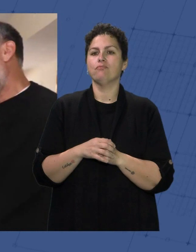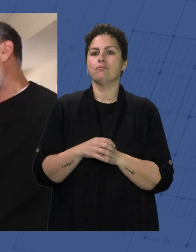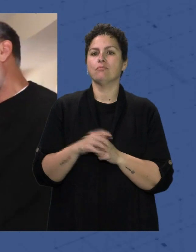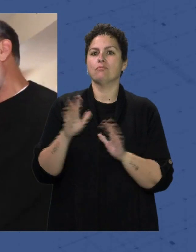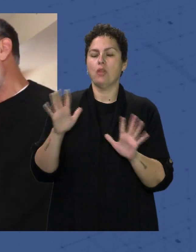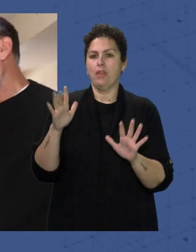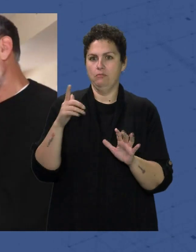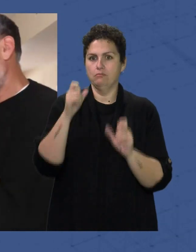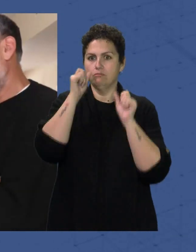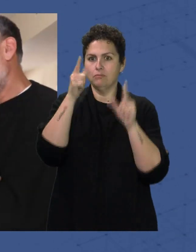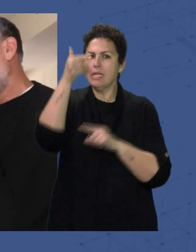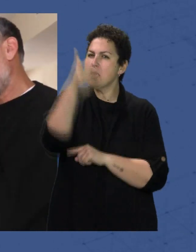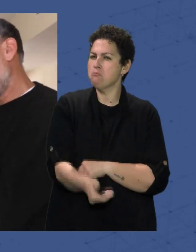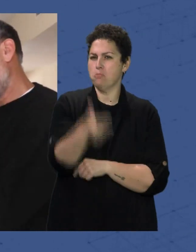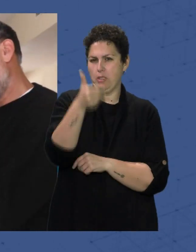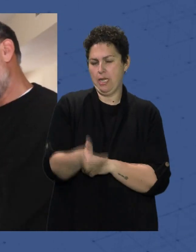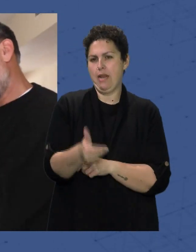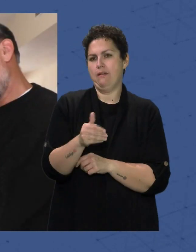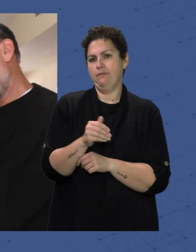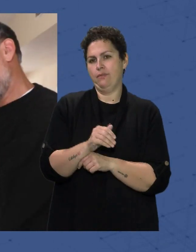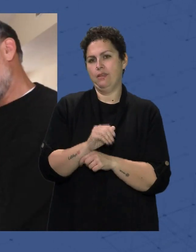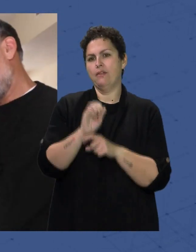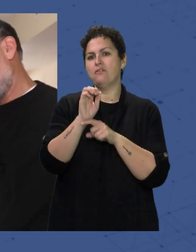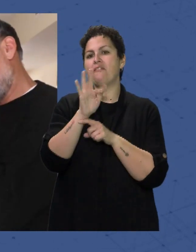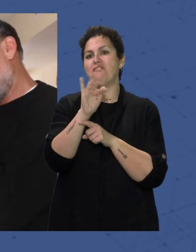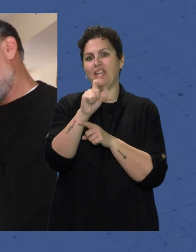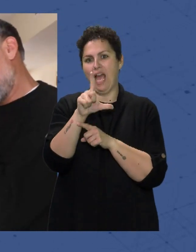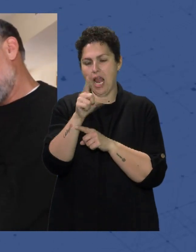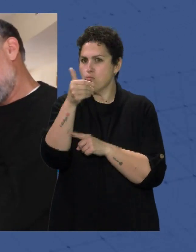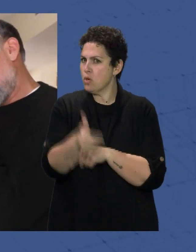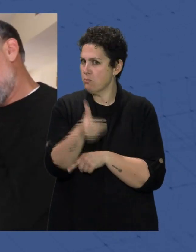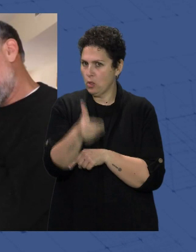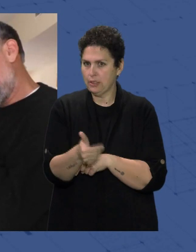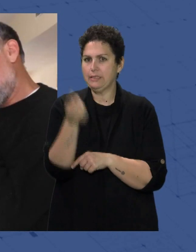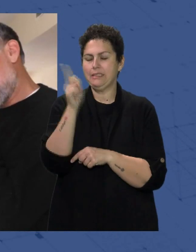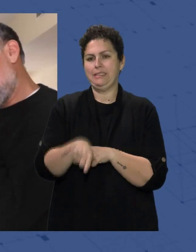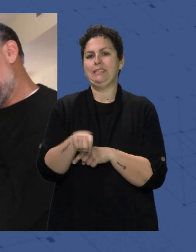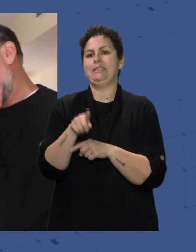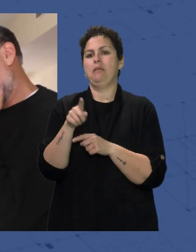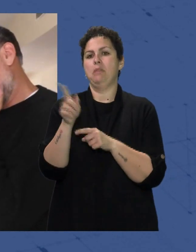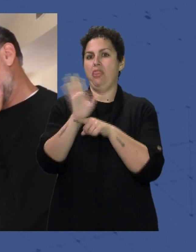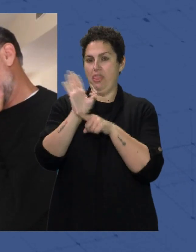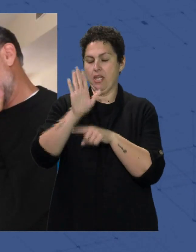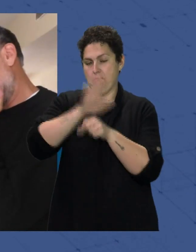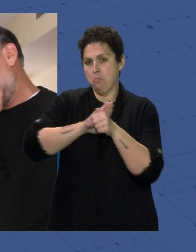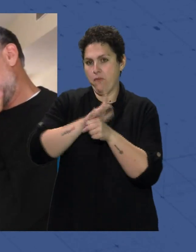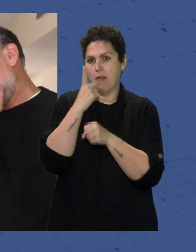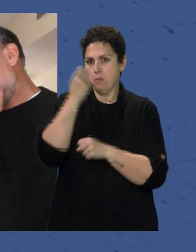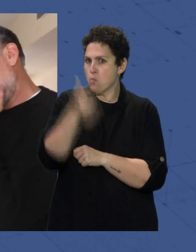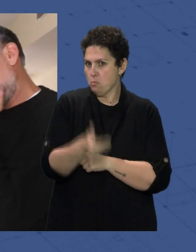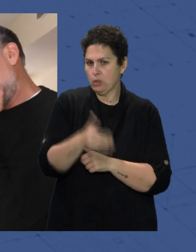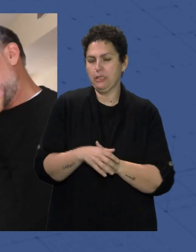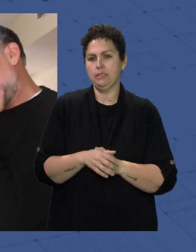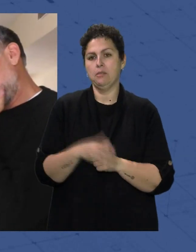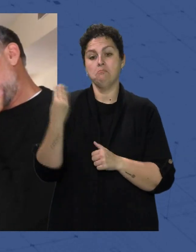Lo importante que es El Festival de Cine Internacional De Almería Lo importante que es Fical Lo importante que es El cine para la provincia De Almería Y que de